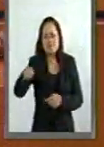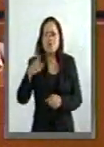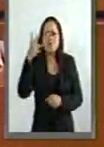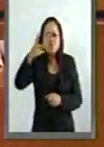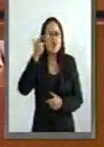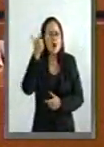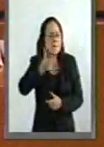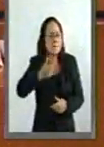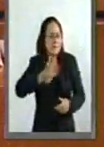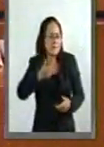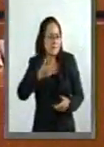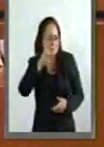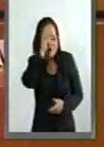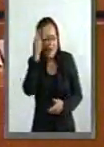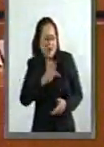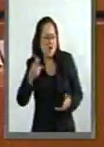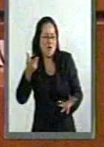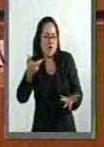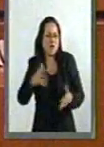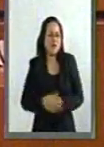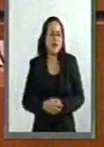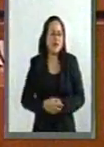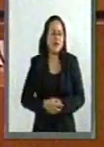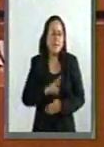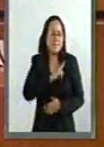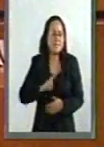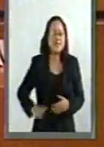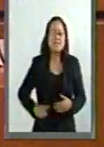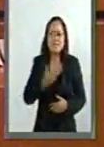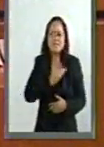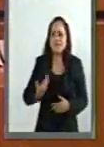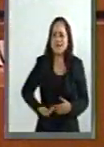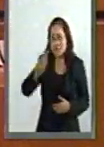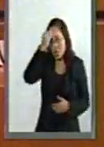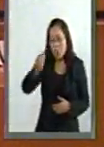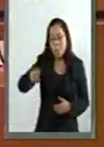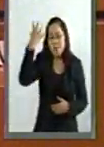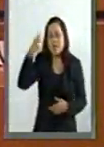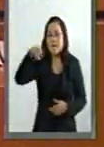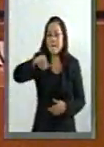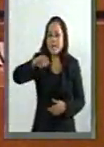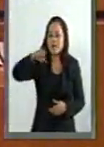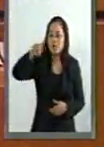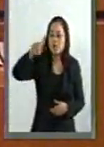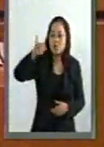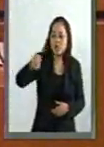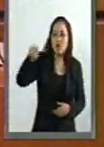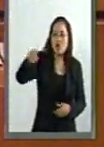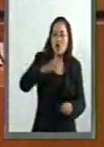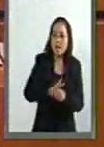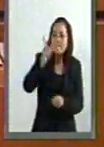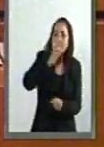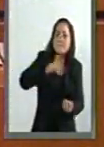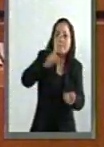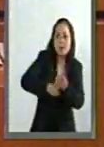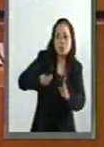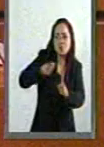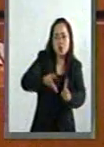pagar, la vicepresidencia se olvida, Merodio, la mentirosa,